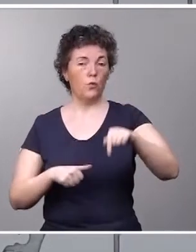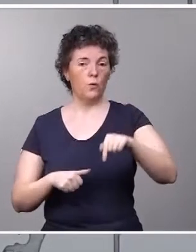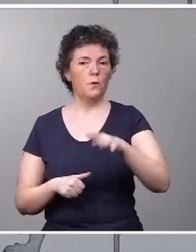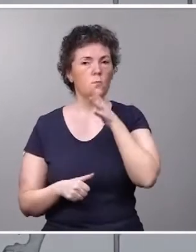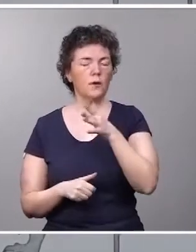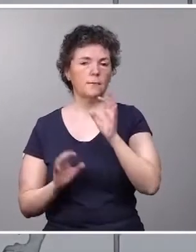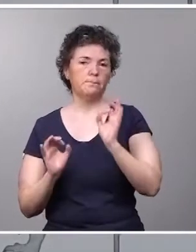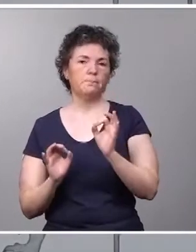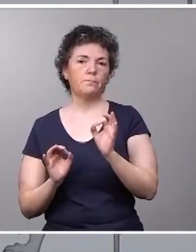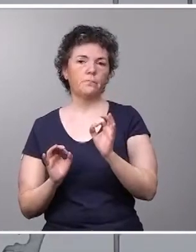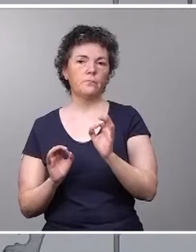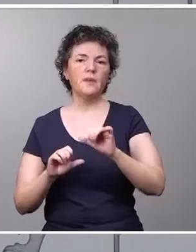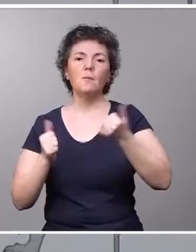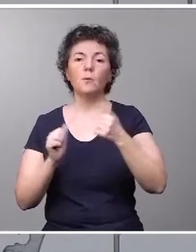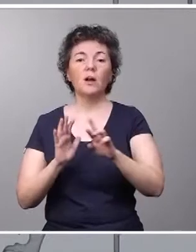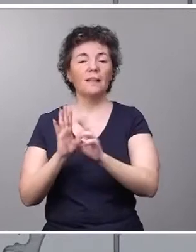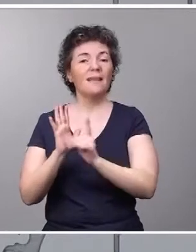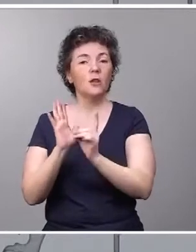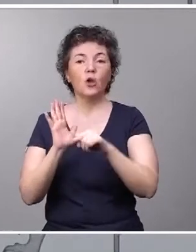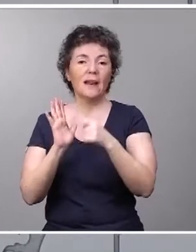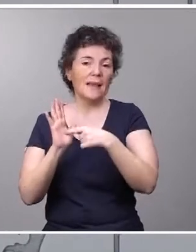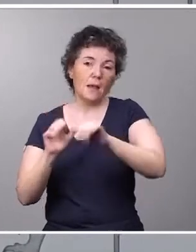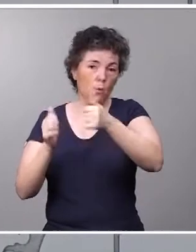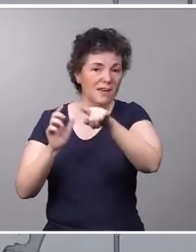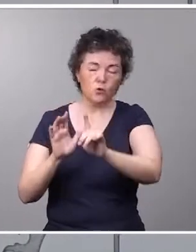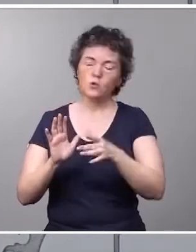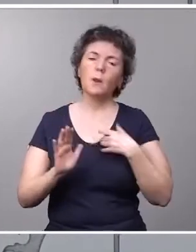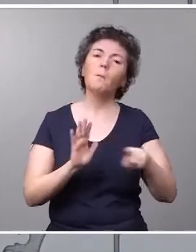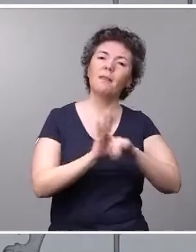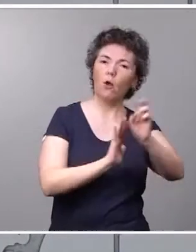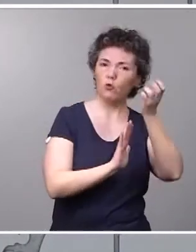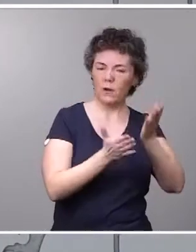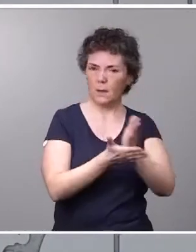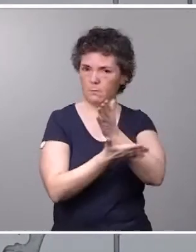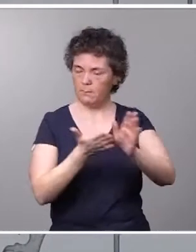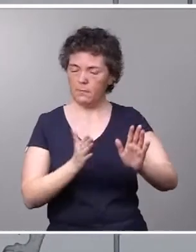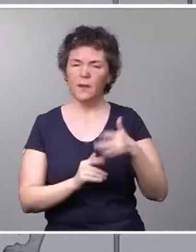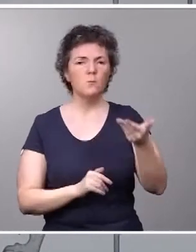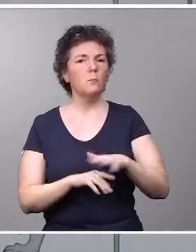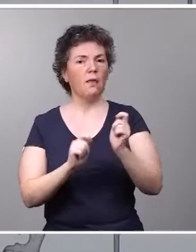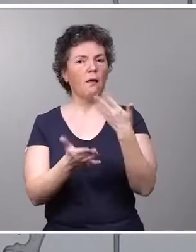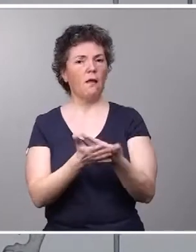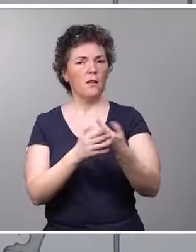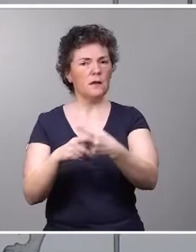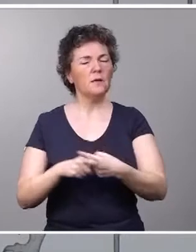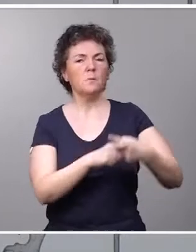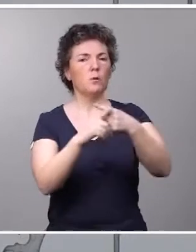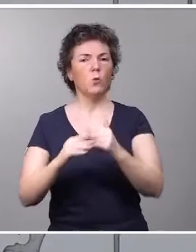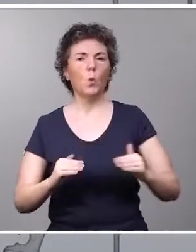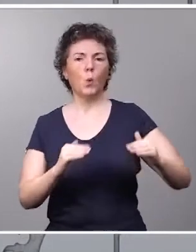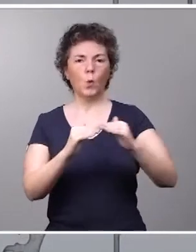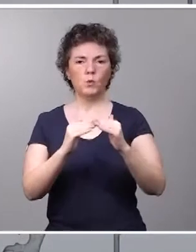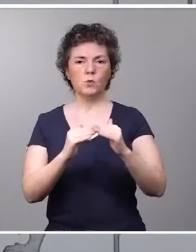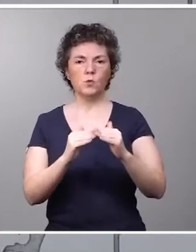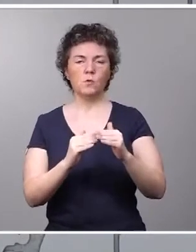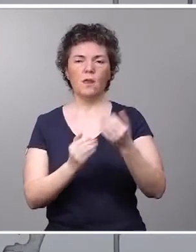no lo podemos aprobar por Real Decreto-Ley, pero que va a ser muy importante para garantizar un reparto justo de las cargas económicas